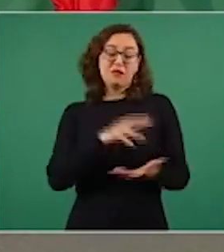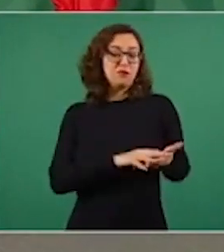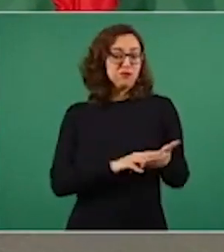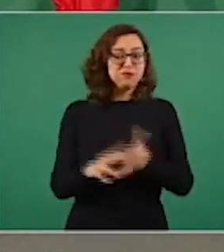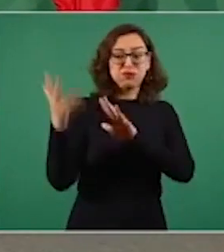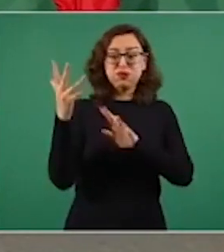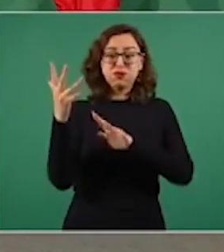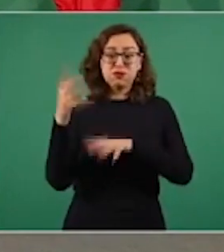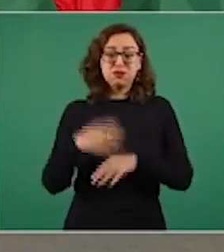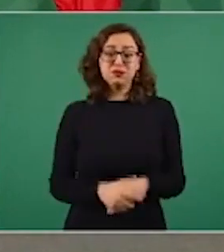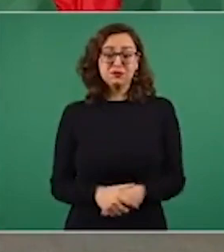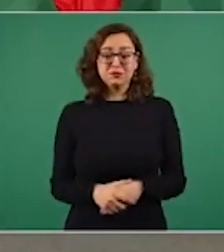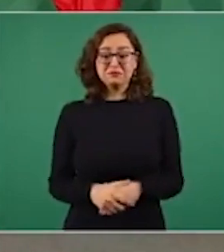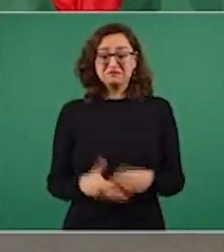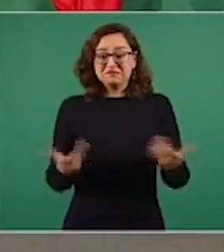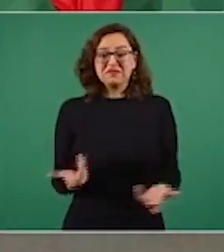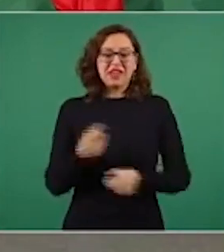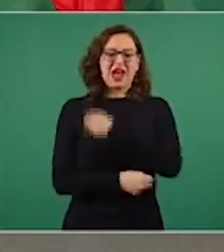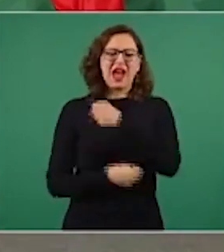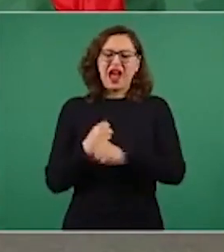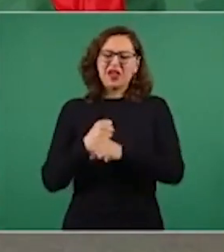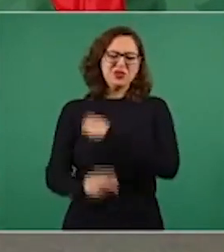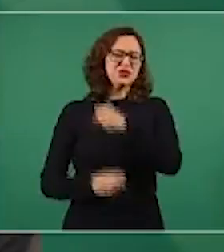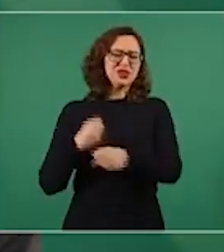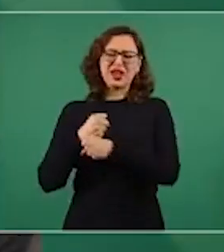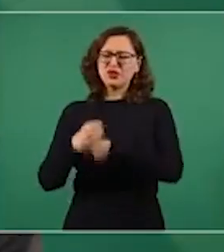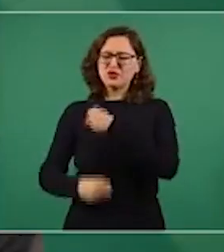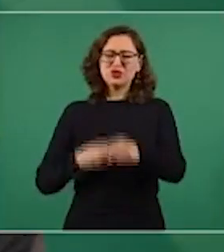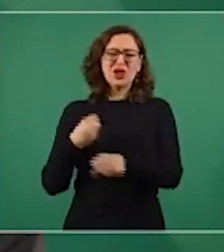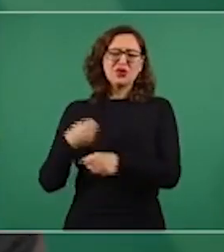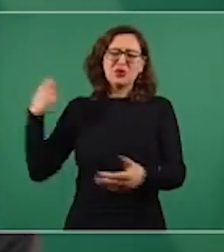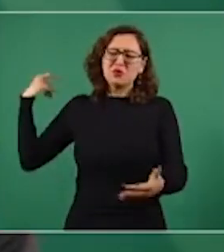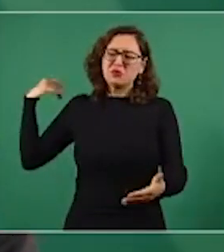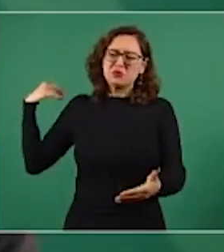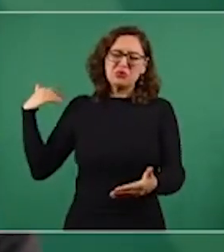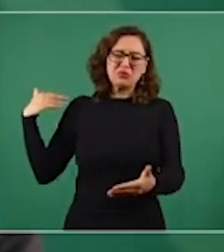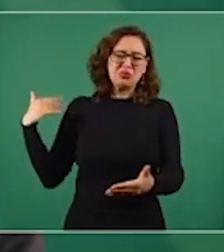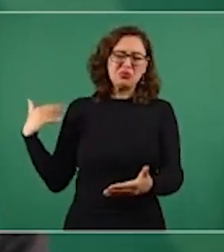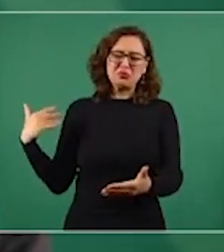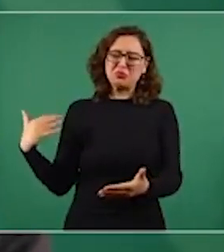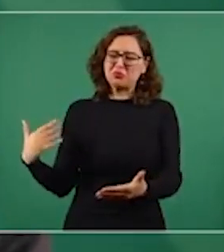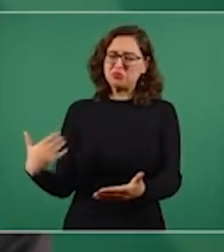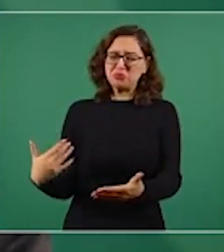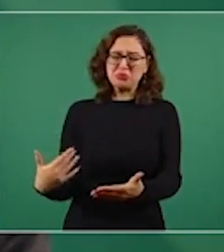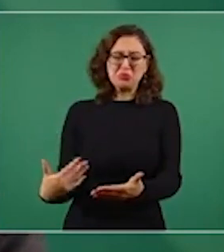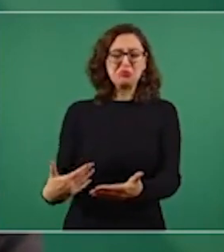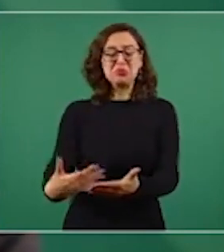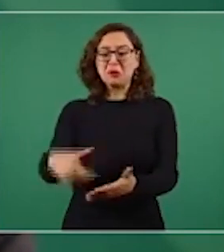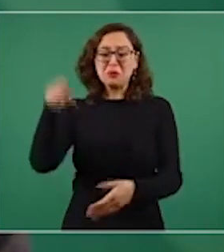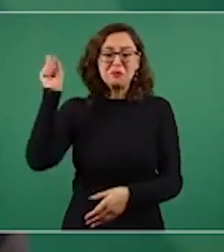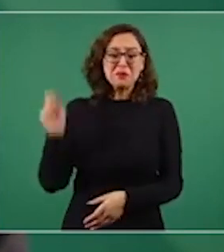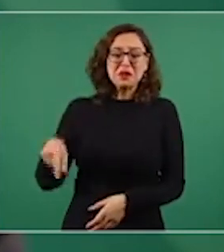y desde hace ya bastante tiempo. Y no es posible que